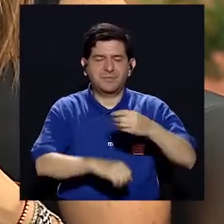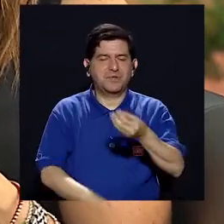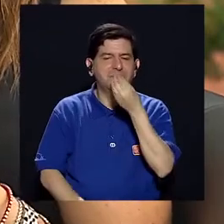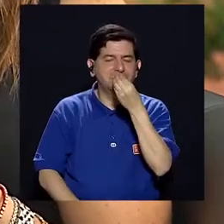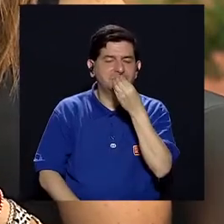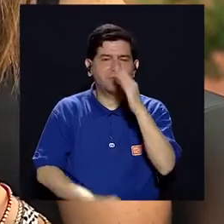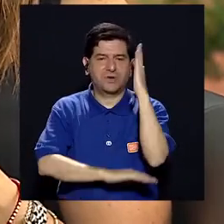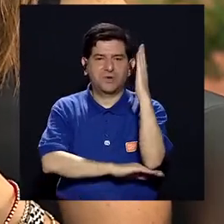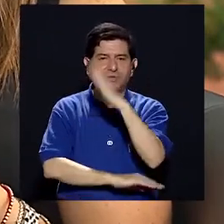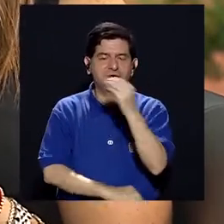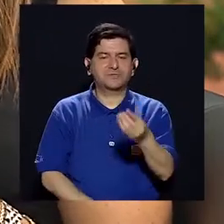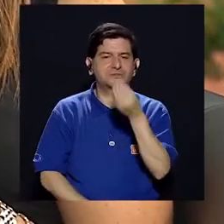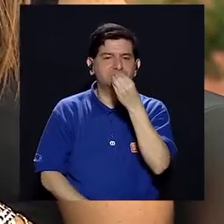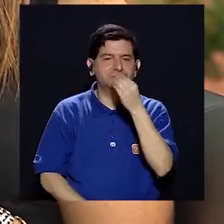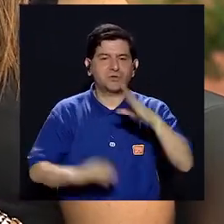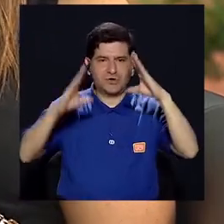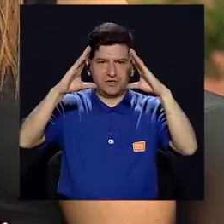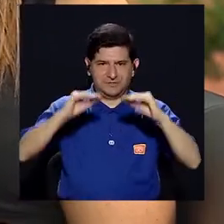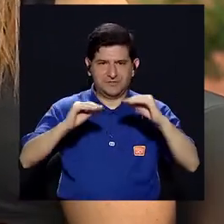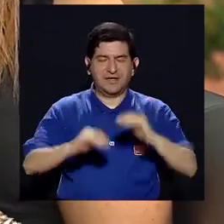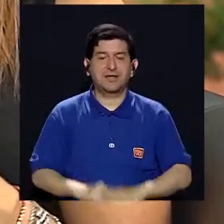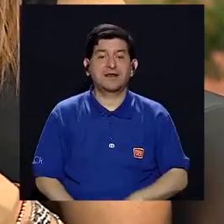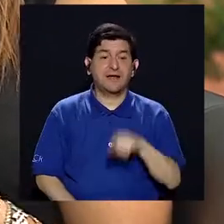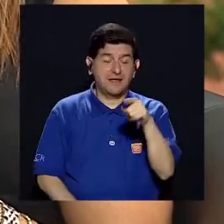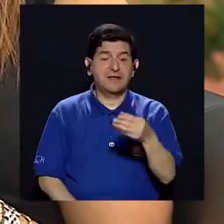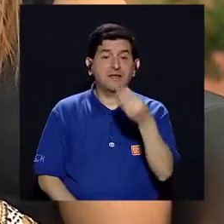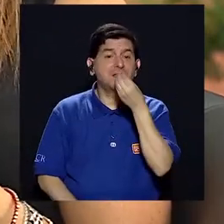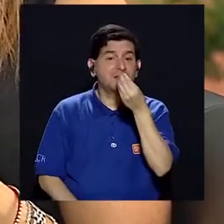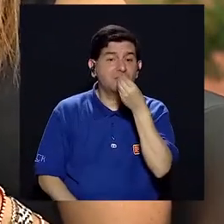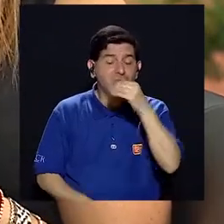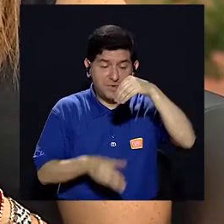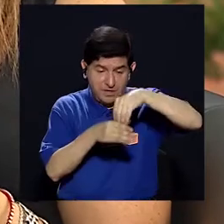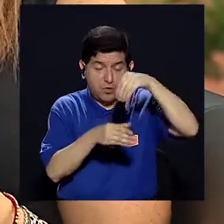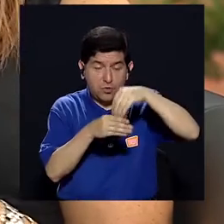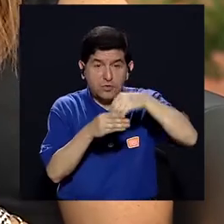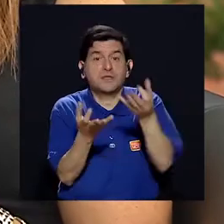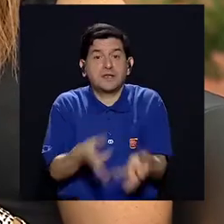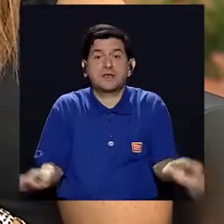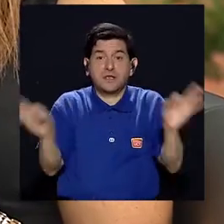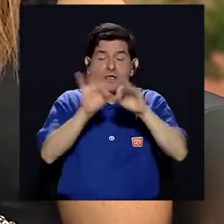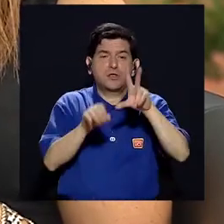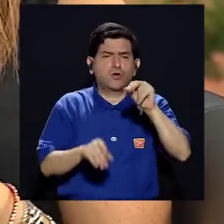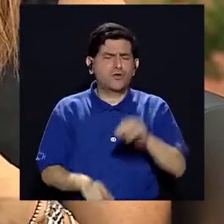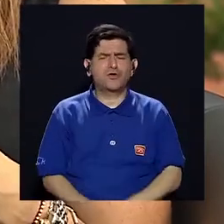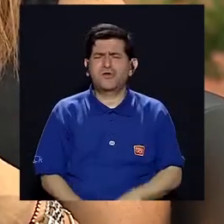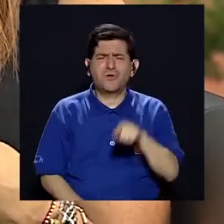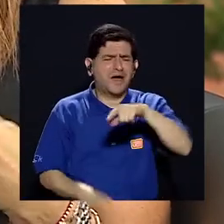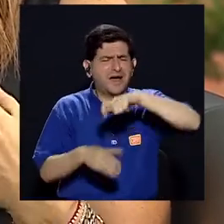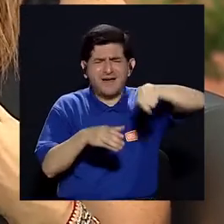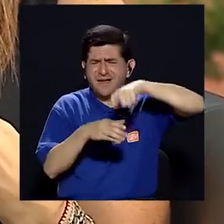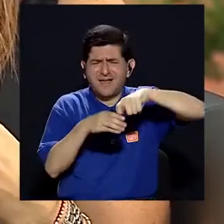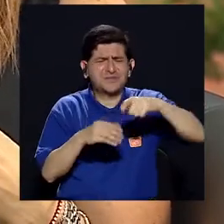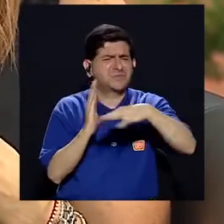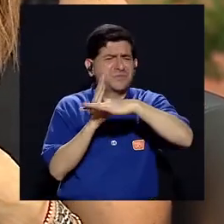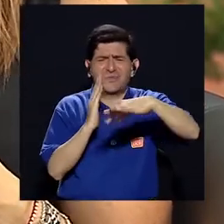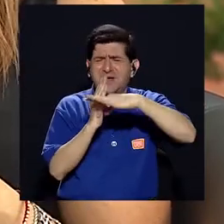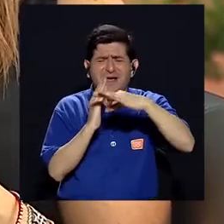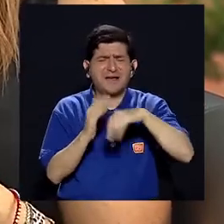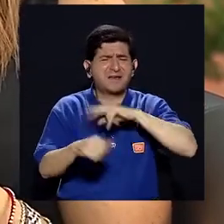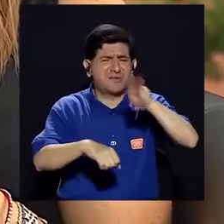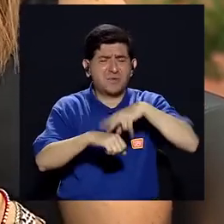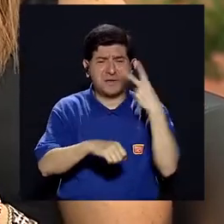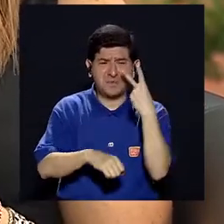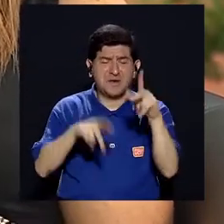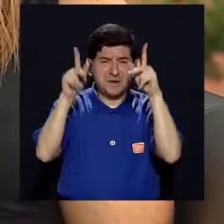adecuadas a la hora del almuerzo y la cena y que, por ende, también sean meriendas que nutricionalmente nos aporten, ¿verdad? Que no sean meriendas altas en azúcar, en